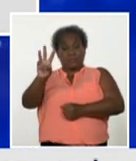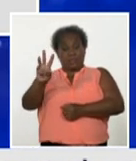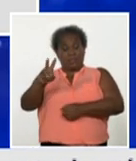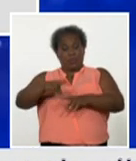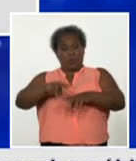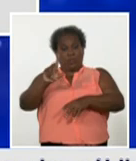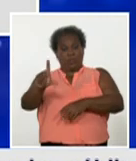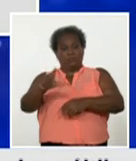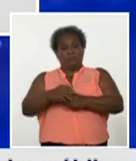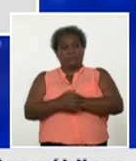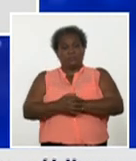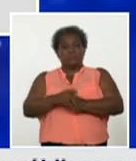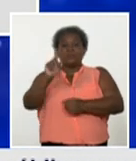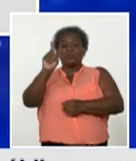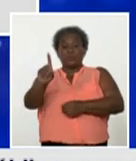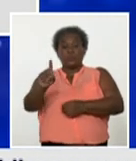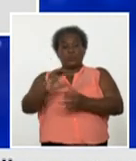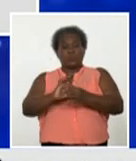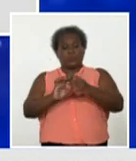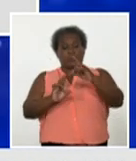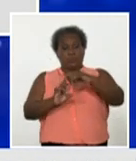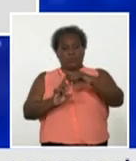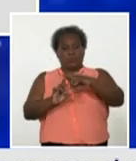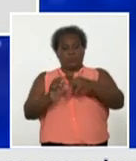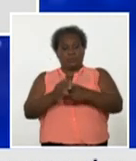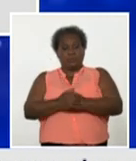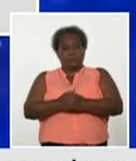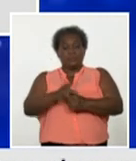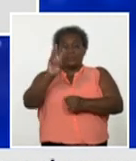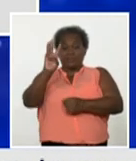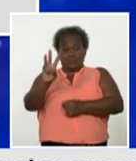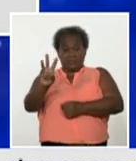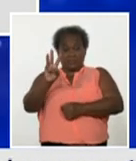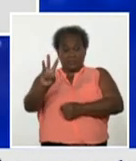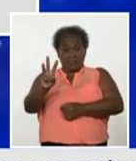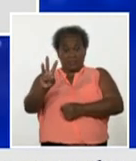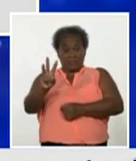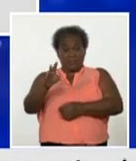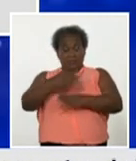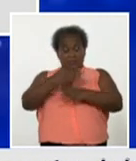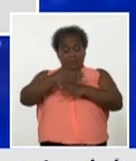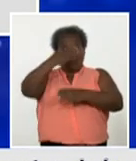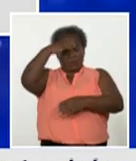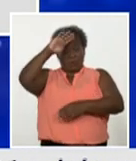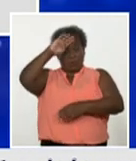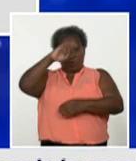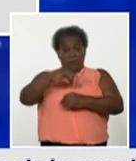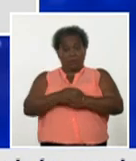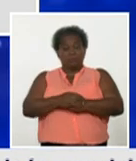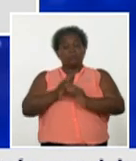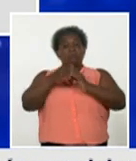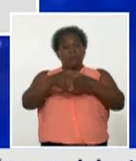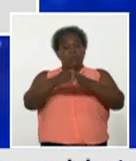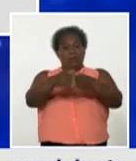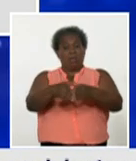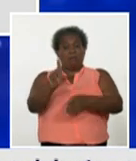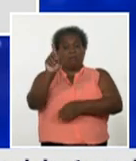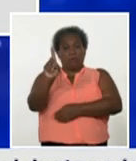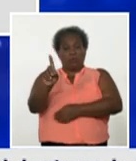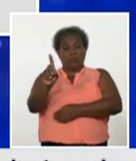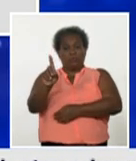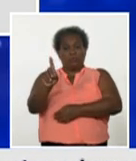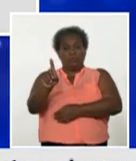uno en guantánamo tres en la provincia de santiago de cuba y en la provincia de grama un evento